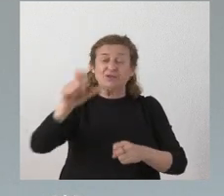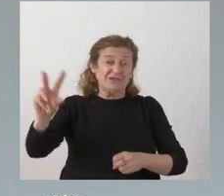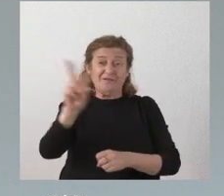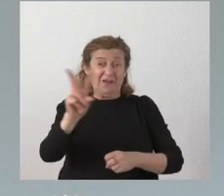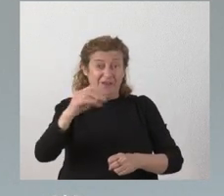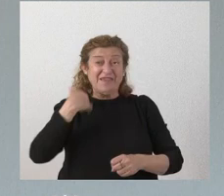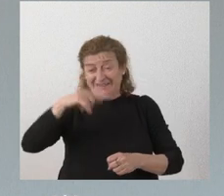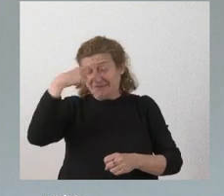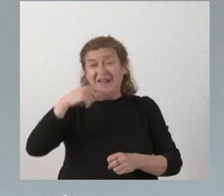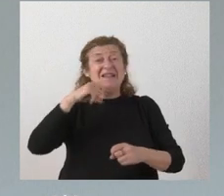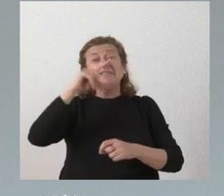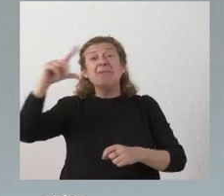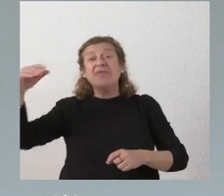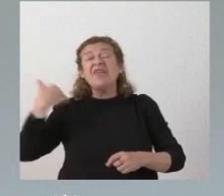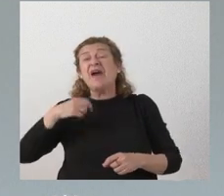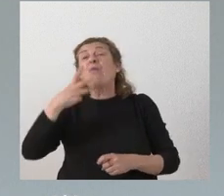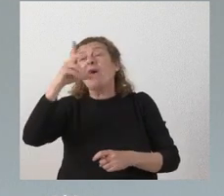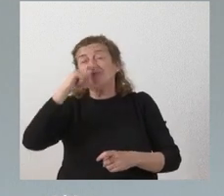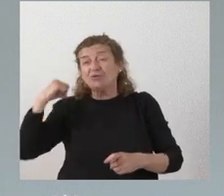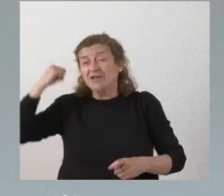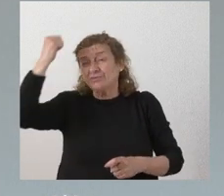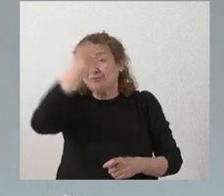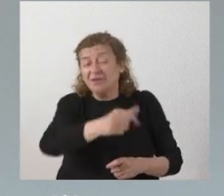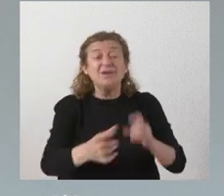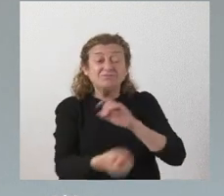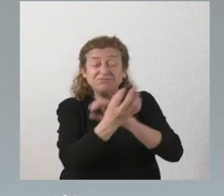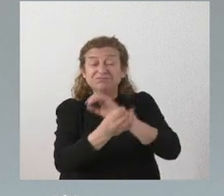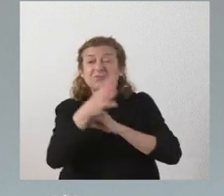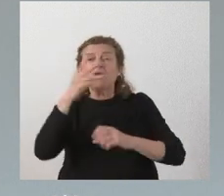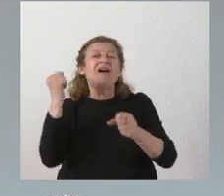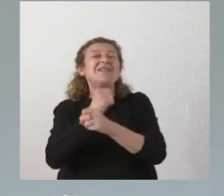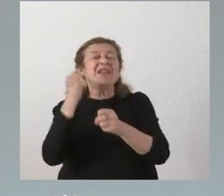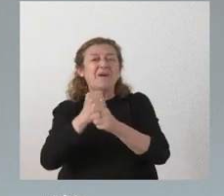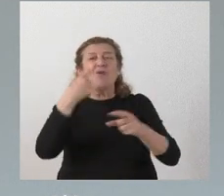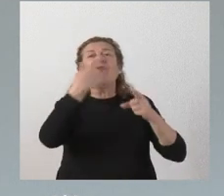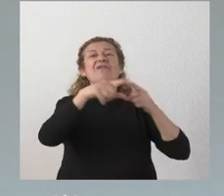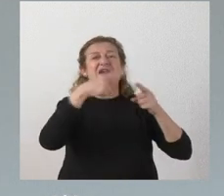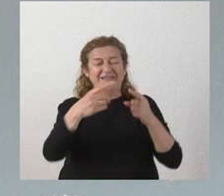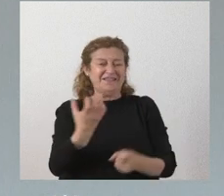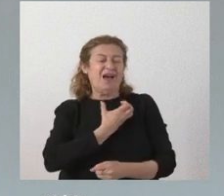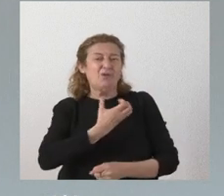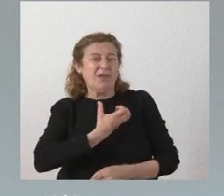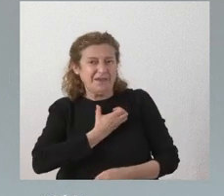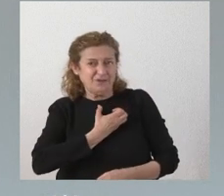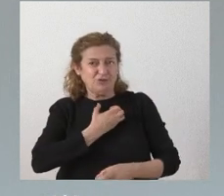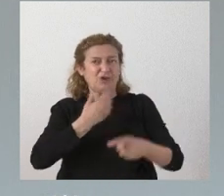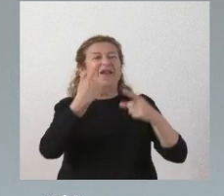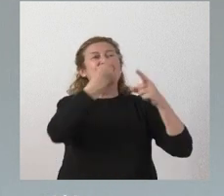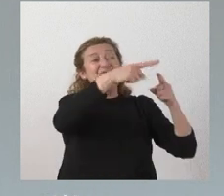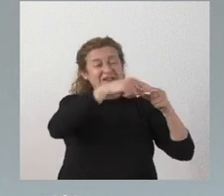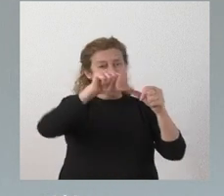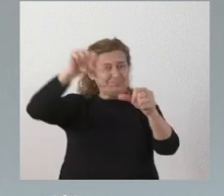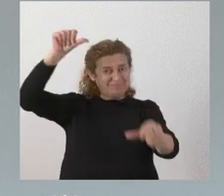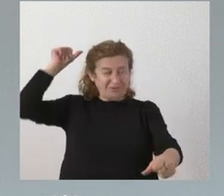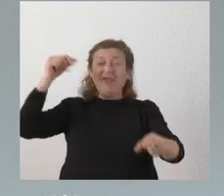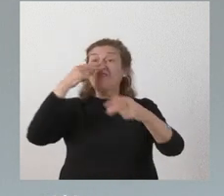tiene ya la Seminci es fruto de las distintas corporaciones locales municipales democráticas